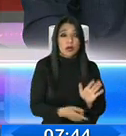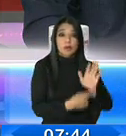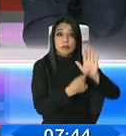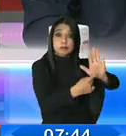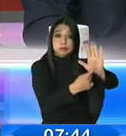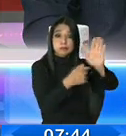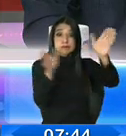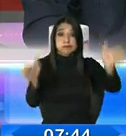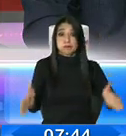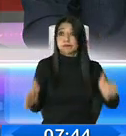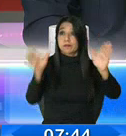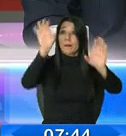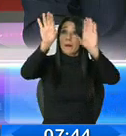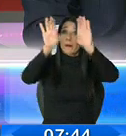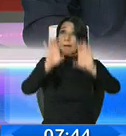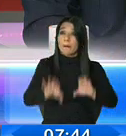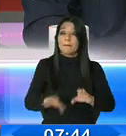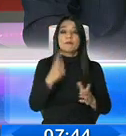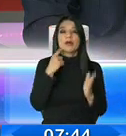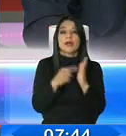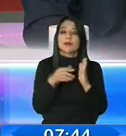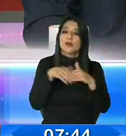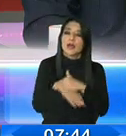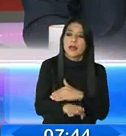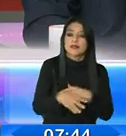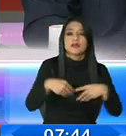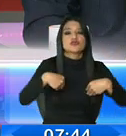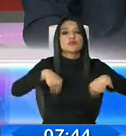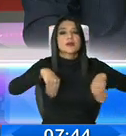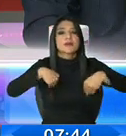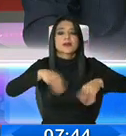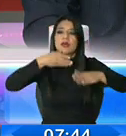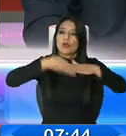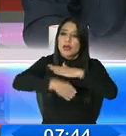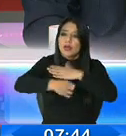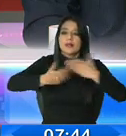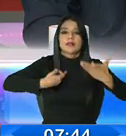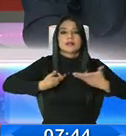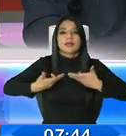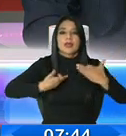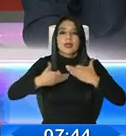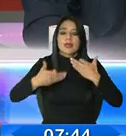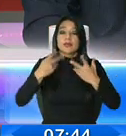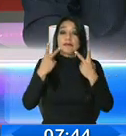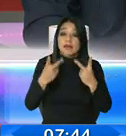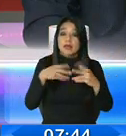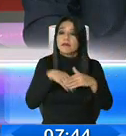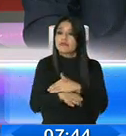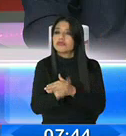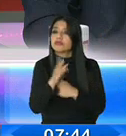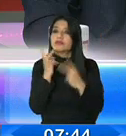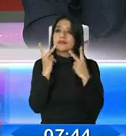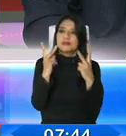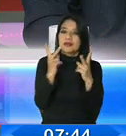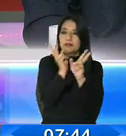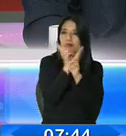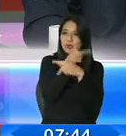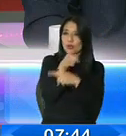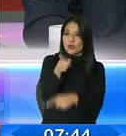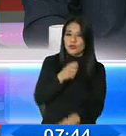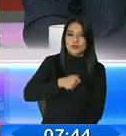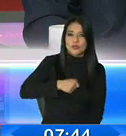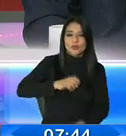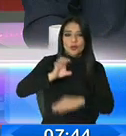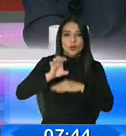preferenciales para que si usted va a estos supermercados, a estas tiendas departamentales, si usted escoge productos nacionales que a propósito